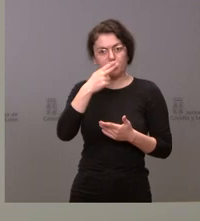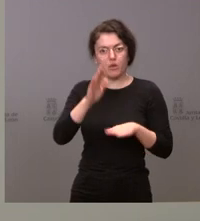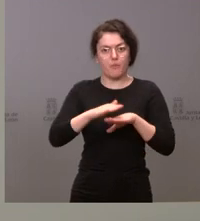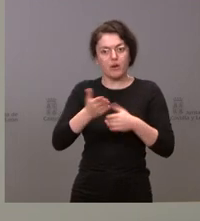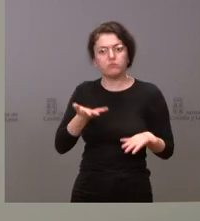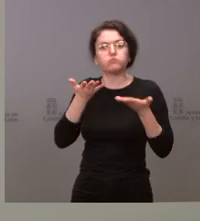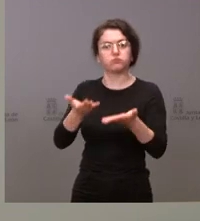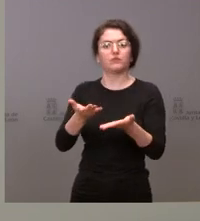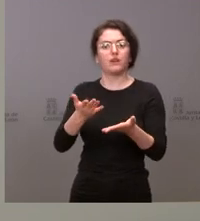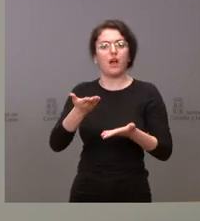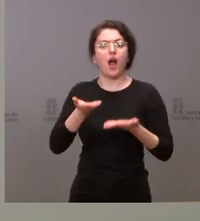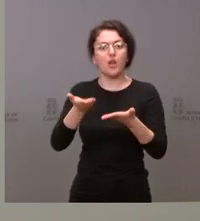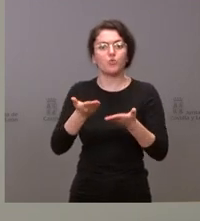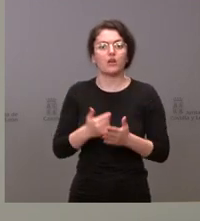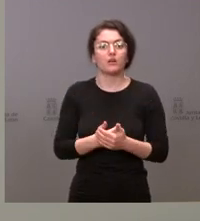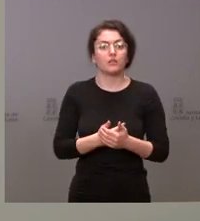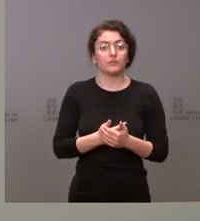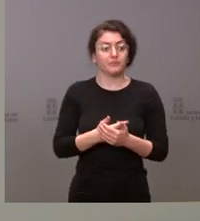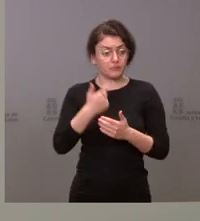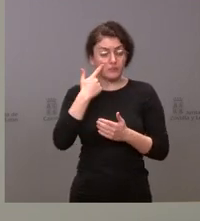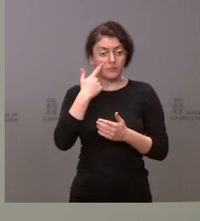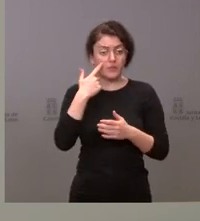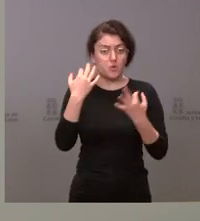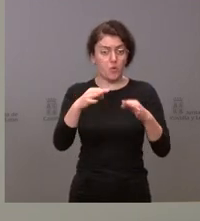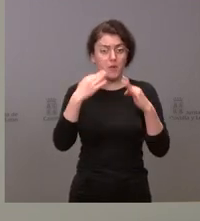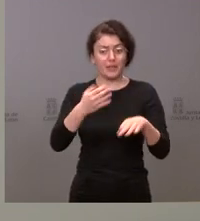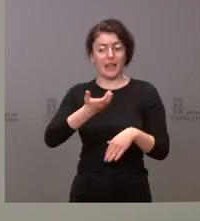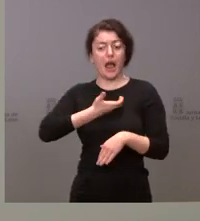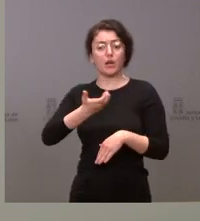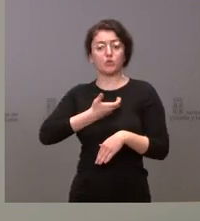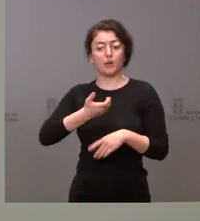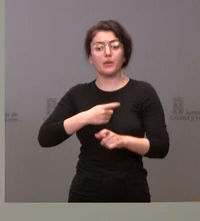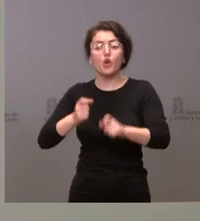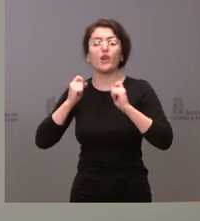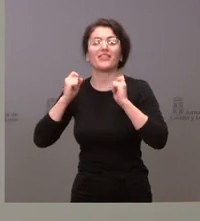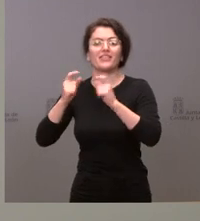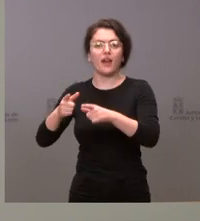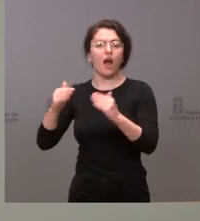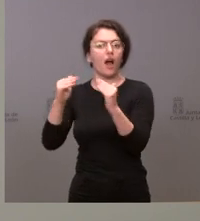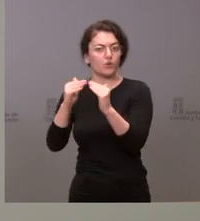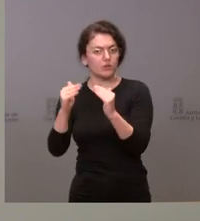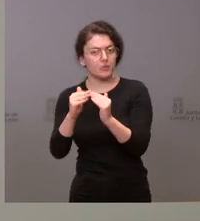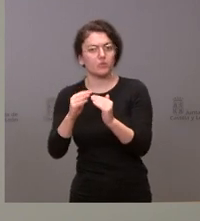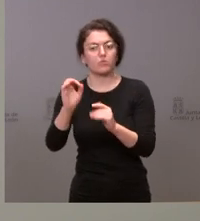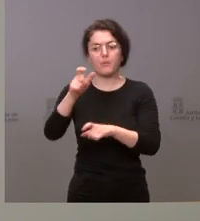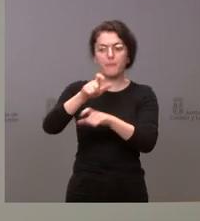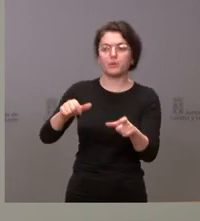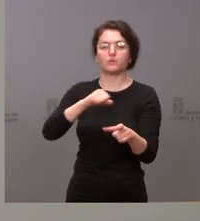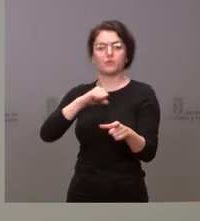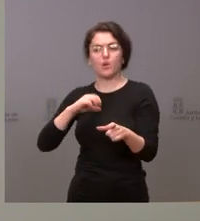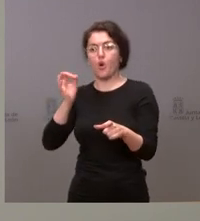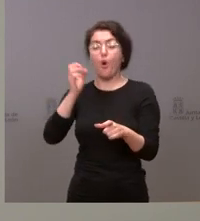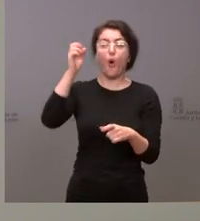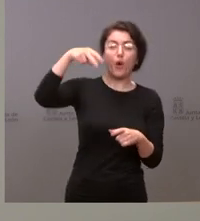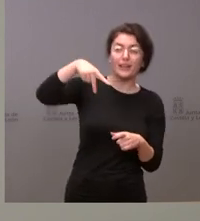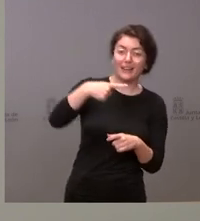hablando generalmente han venido con alojamiento por parte de los ayuntamientos o por parte, en algún caso, de personas individuales o de ONGs, pero van